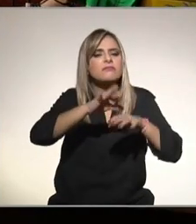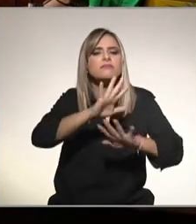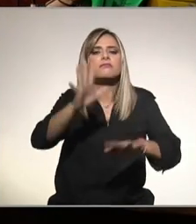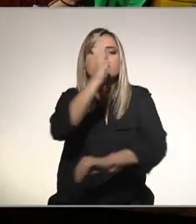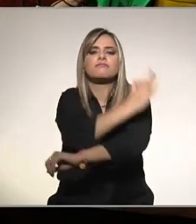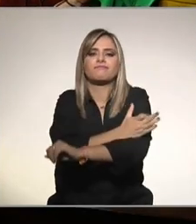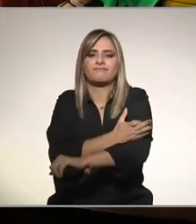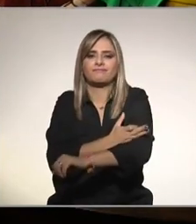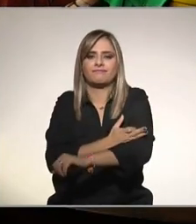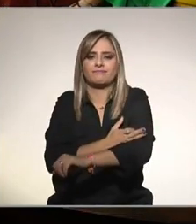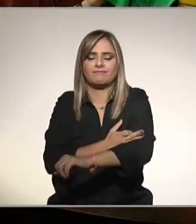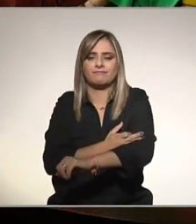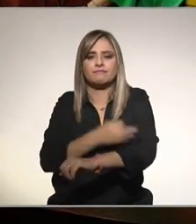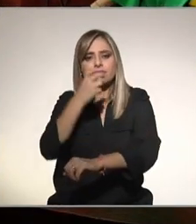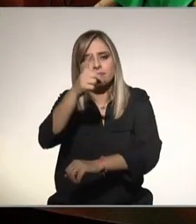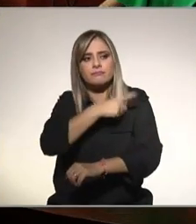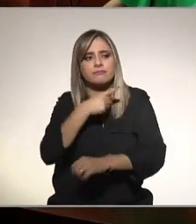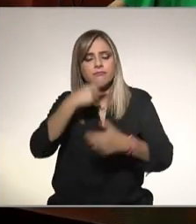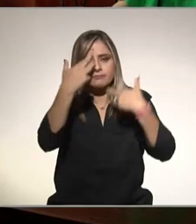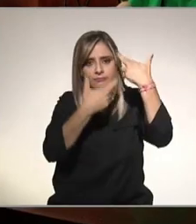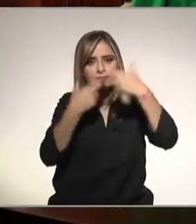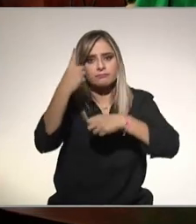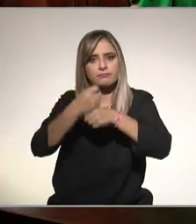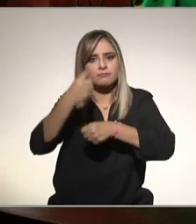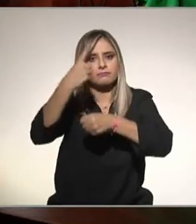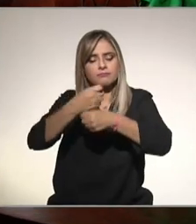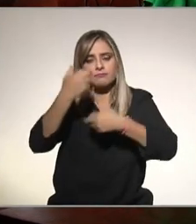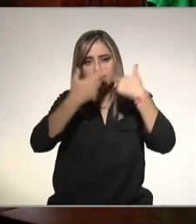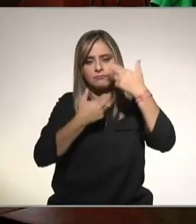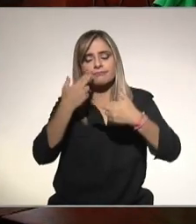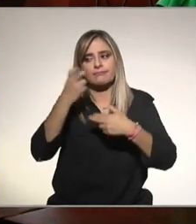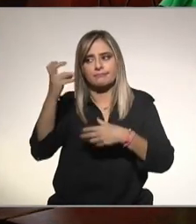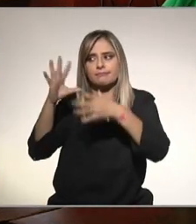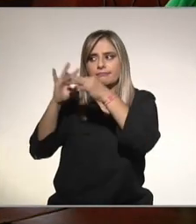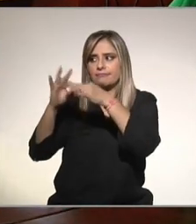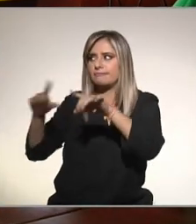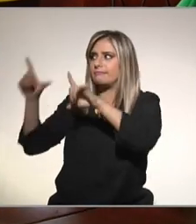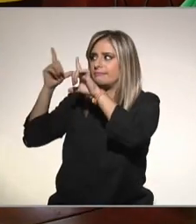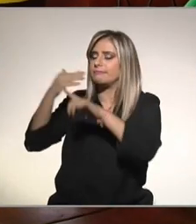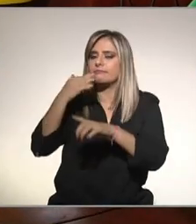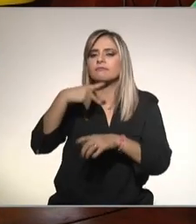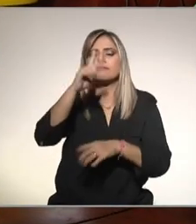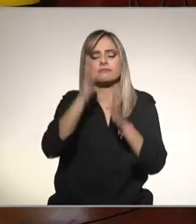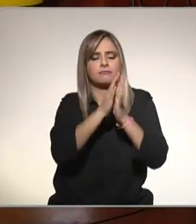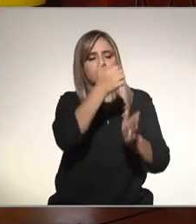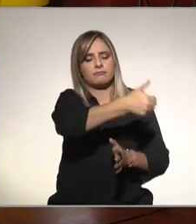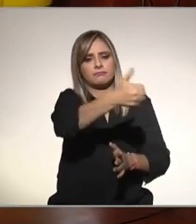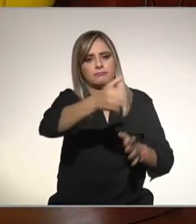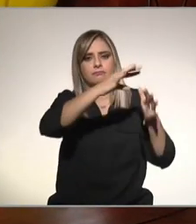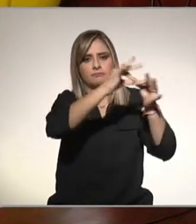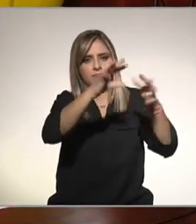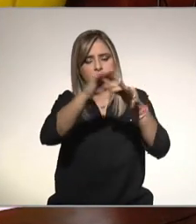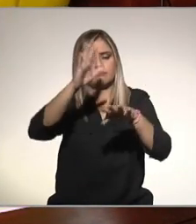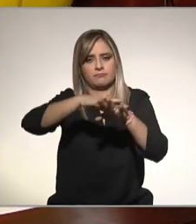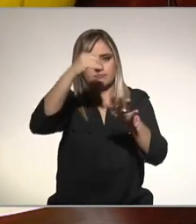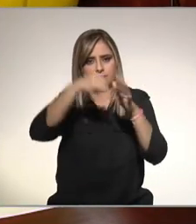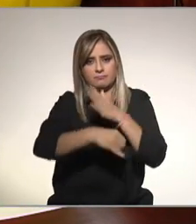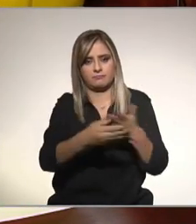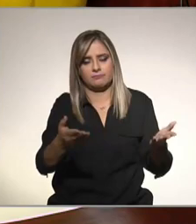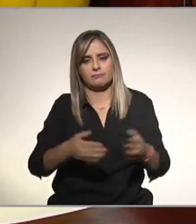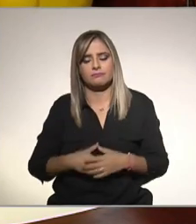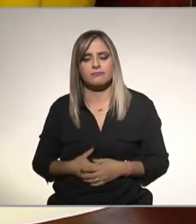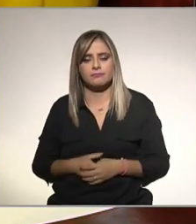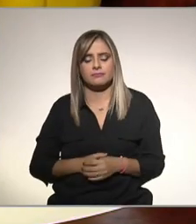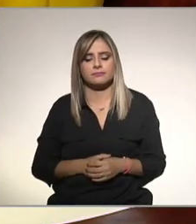graso no lo vamos a estudiar doctores es una muy buena cápsula que nos explica los estudios pero me gustaría que cada uno de ustedes nos descifrara cada uno de ellos